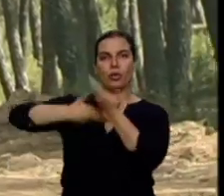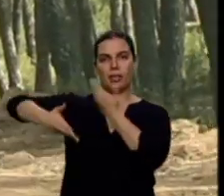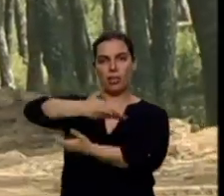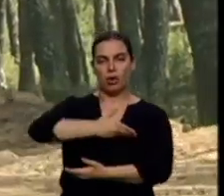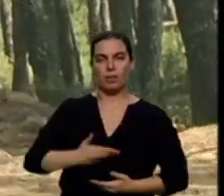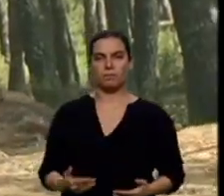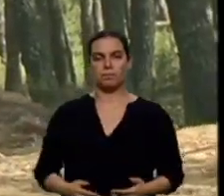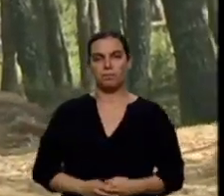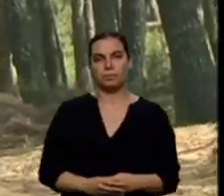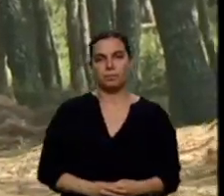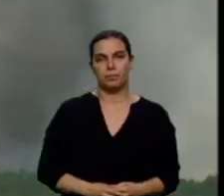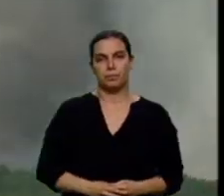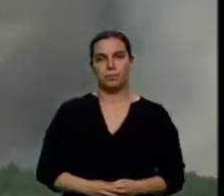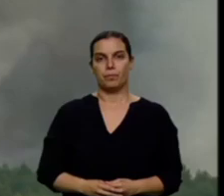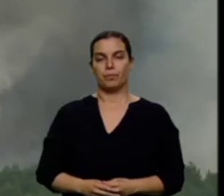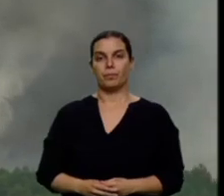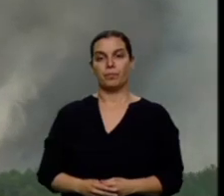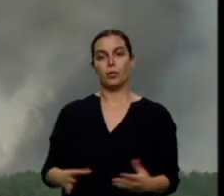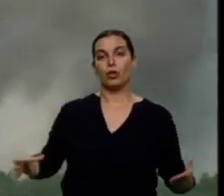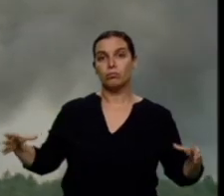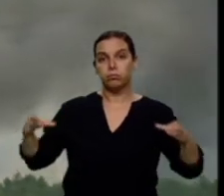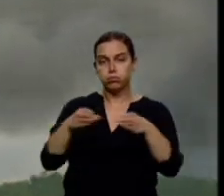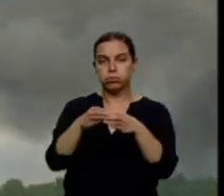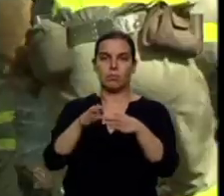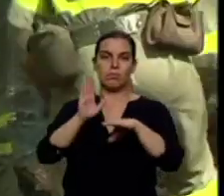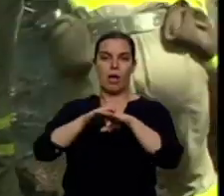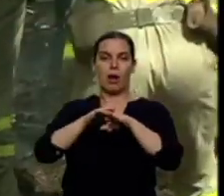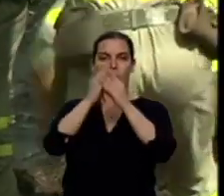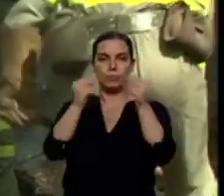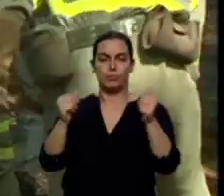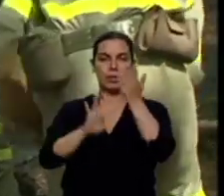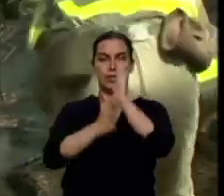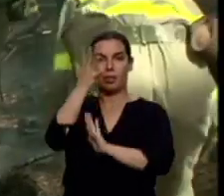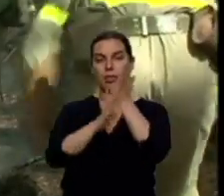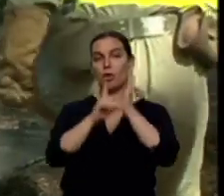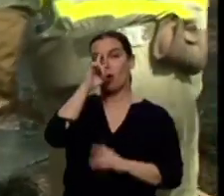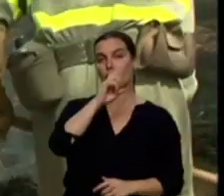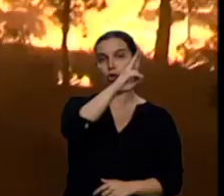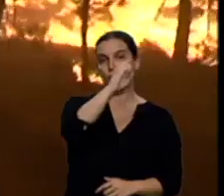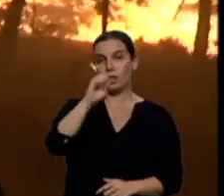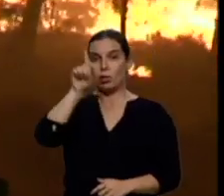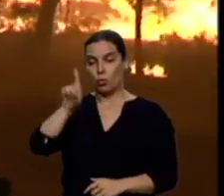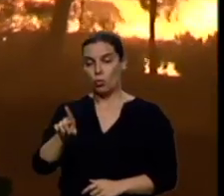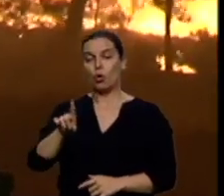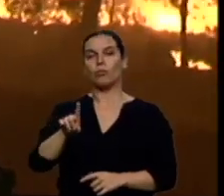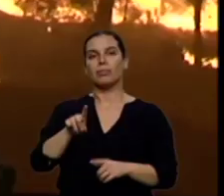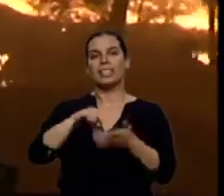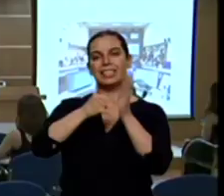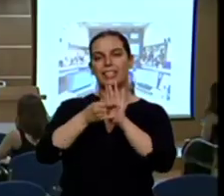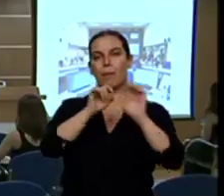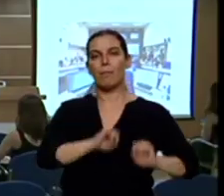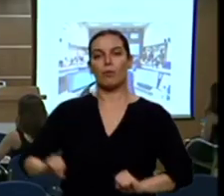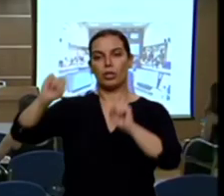Todos para uno en la extinción de incendios. Desde 2001 el mecanismo de protección civil de la Unión Europea pone medios de todos los socios a